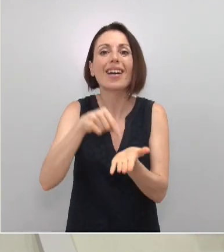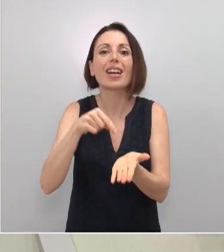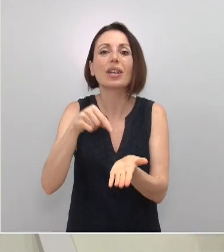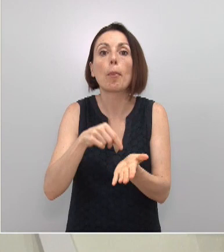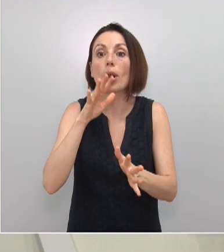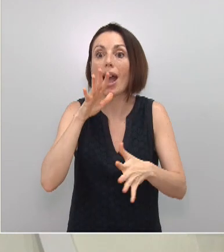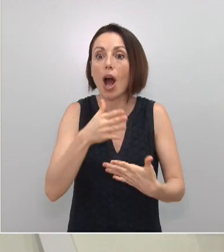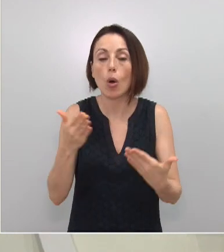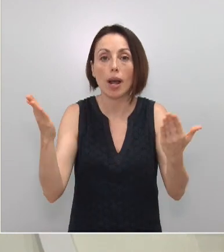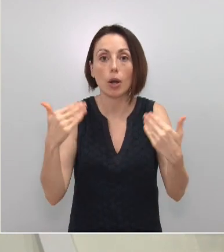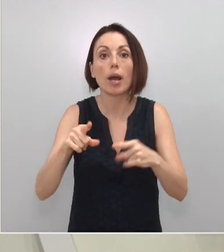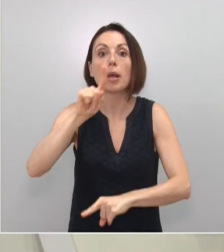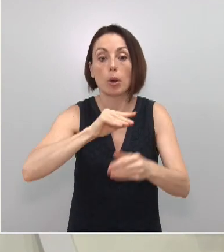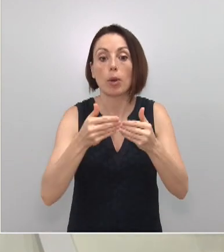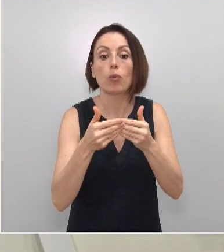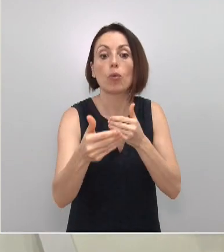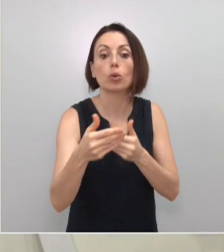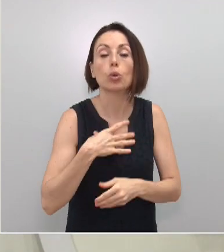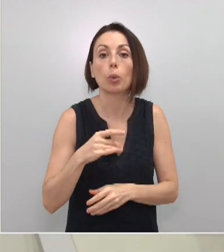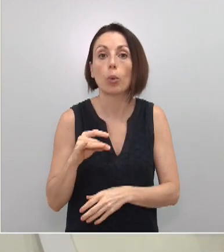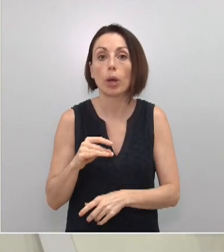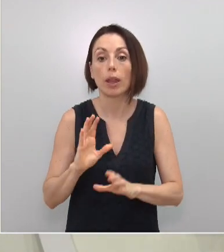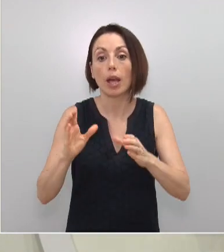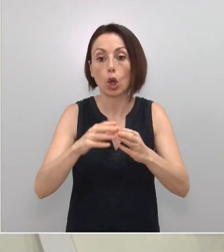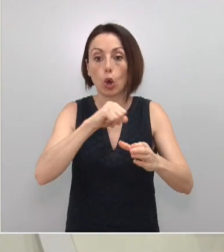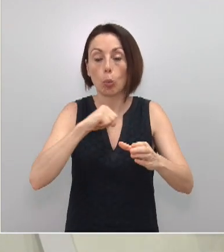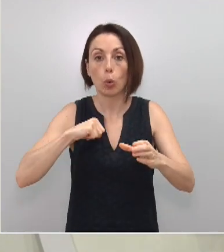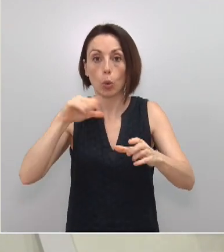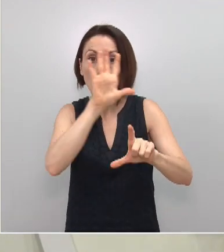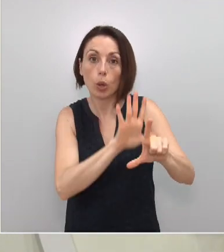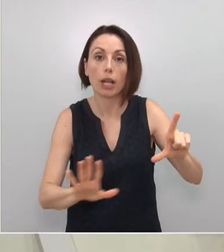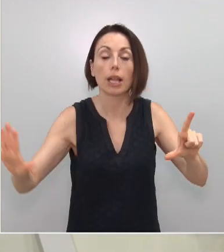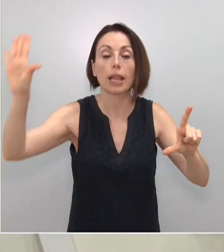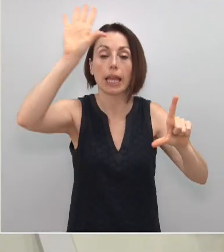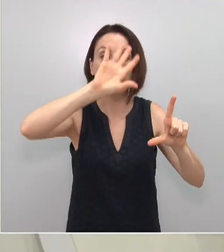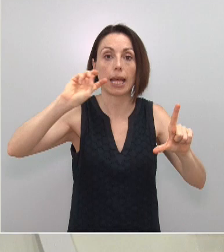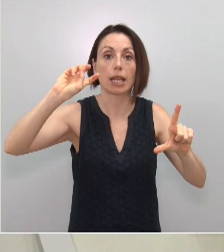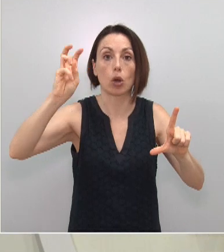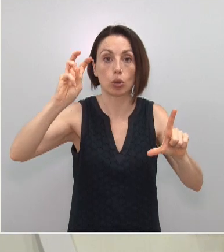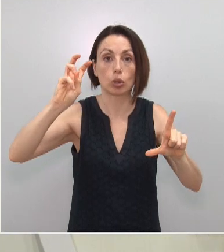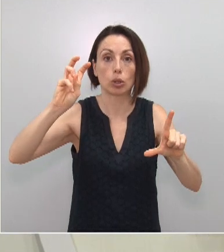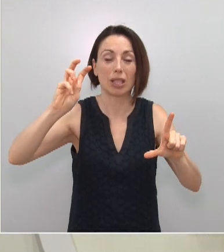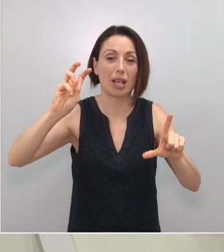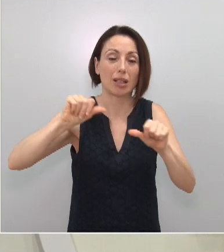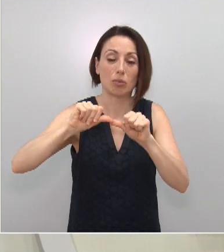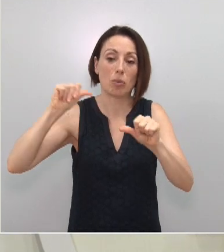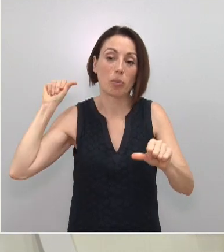hay y puede ser un gran problema, en otras comunidades autónomas ha pasado algo